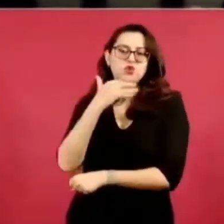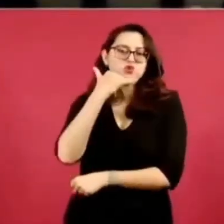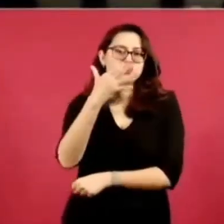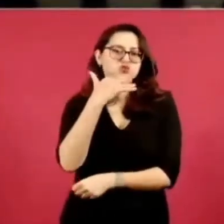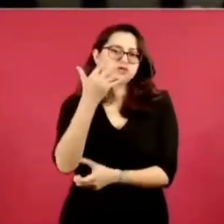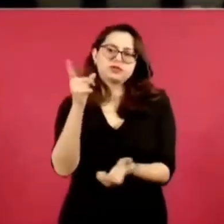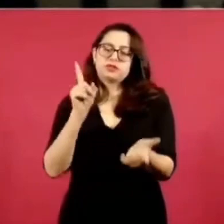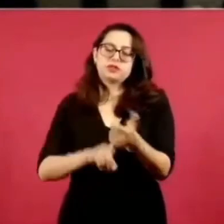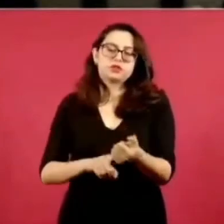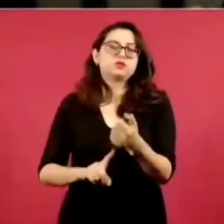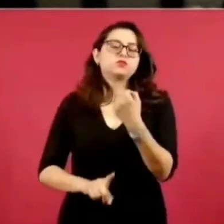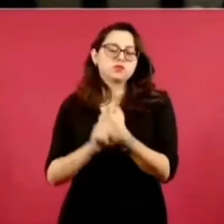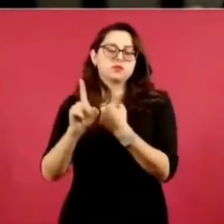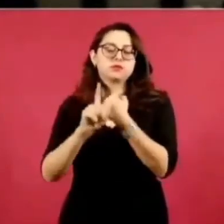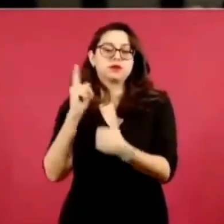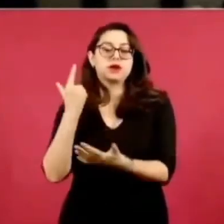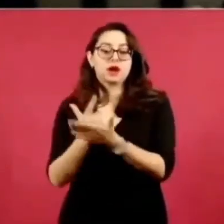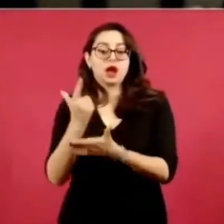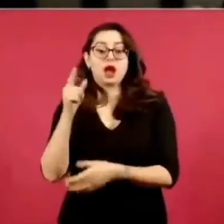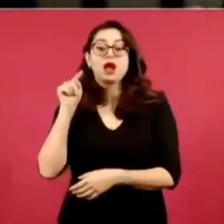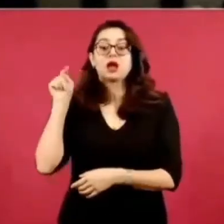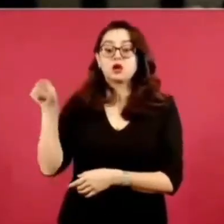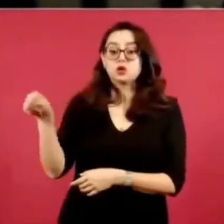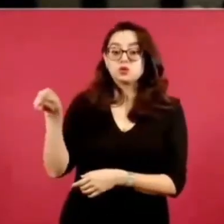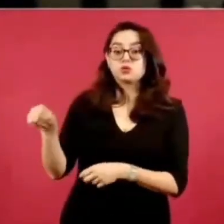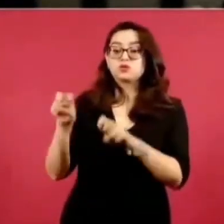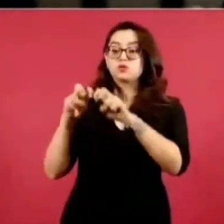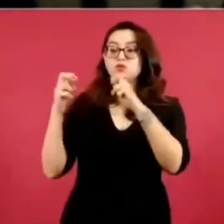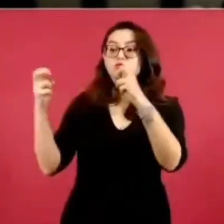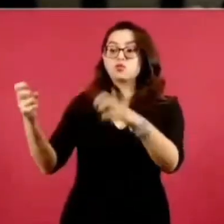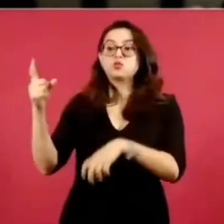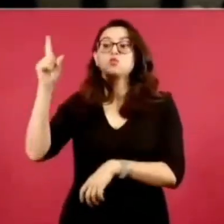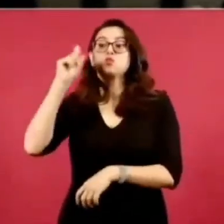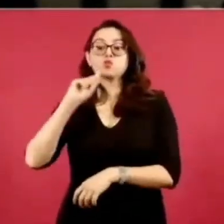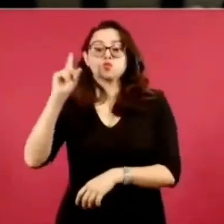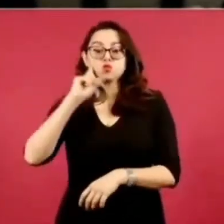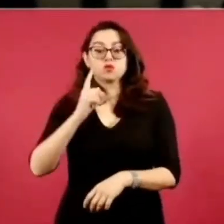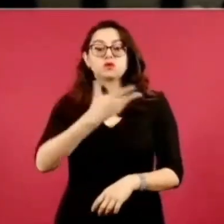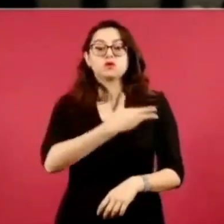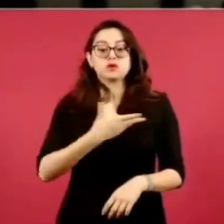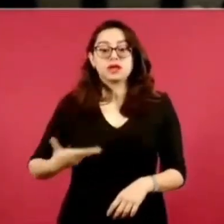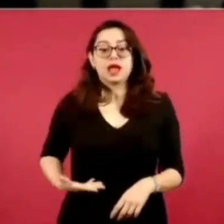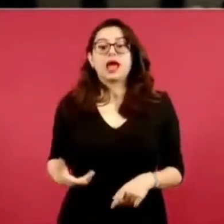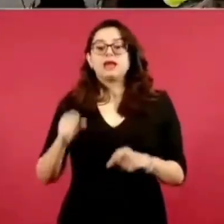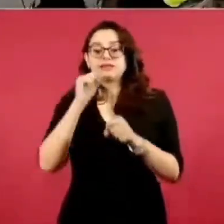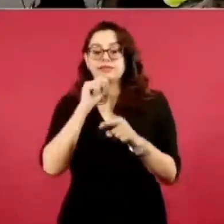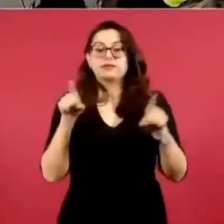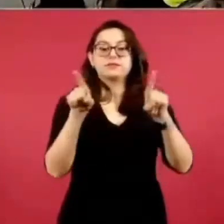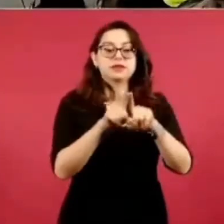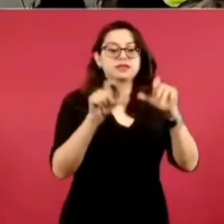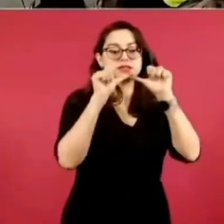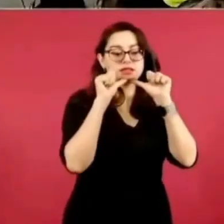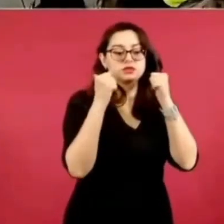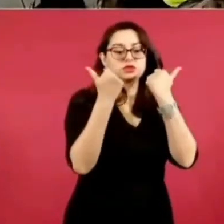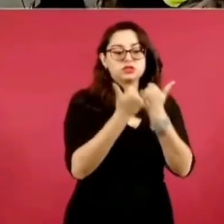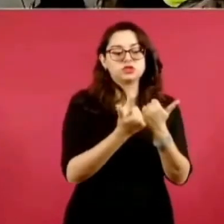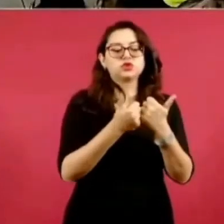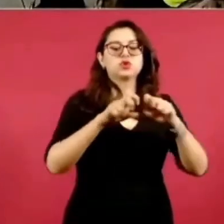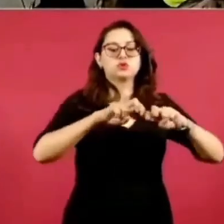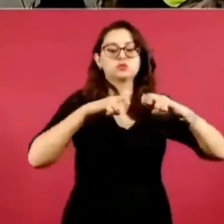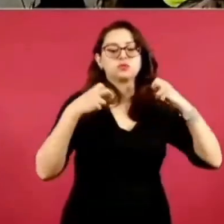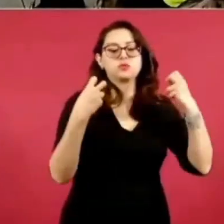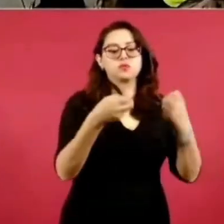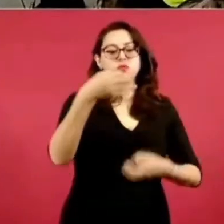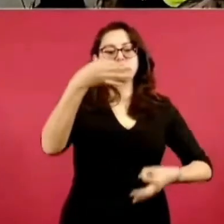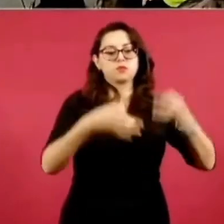presidenta de este lugar es también presidenta de la Asociación Mexicana de Magistrados y Magistradas